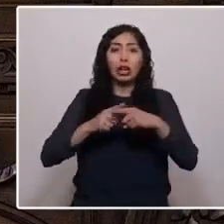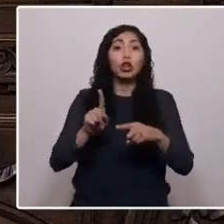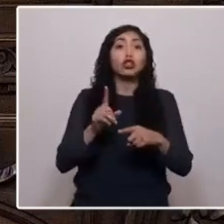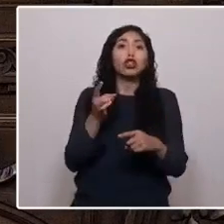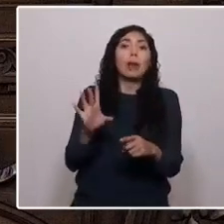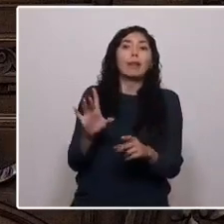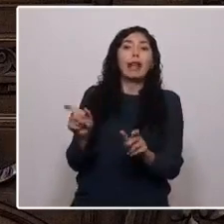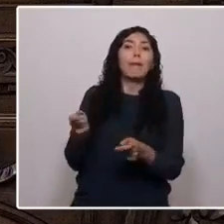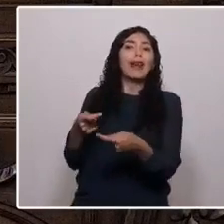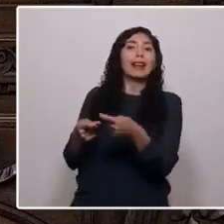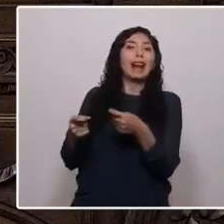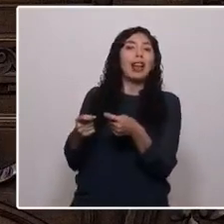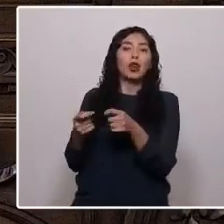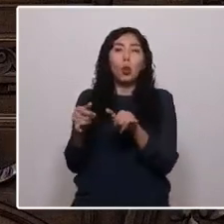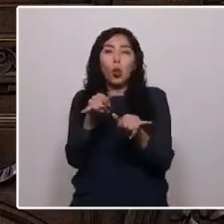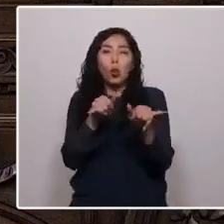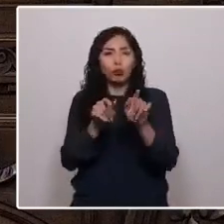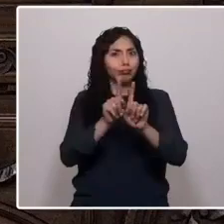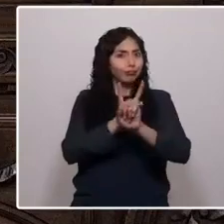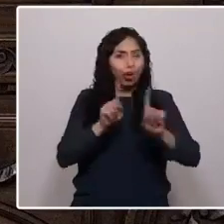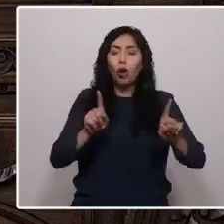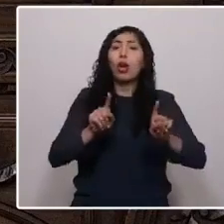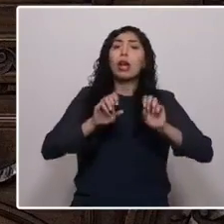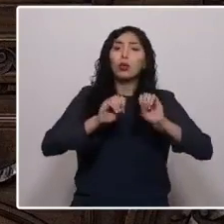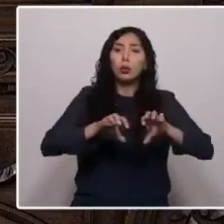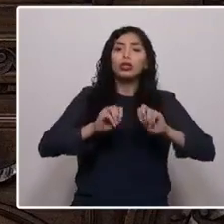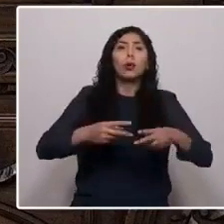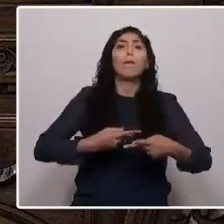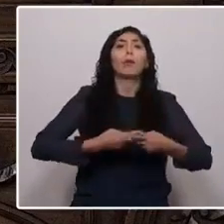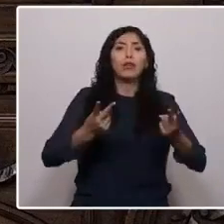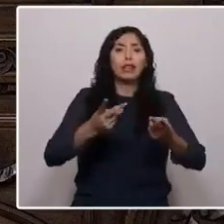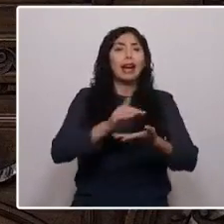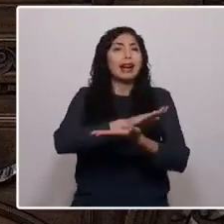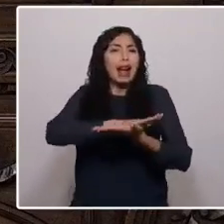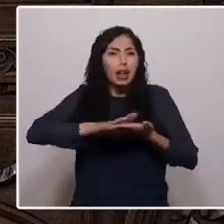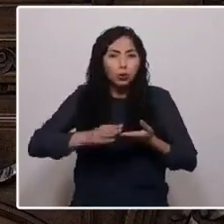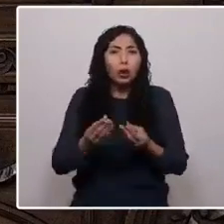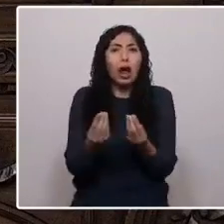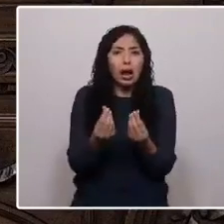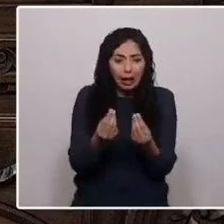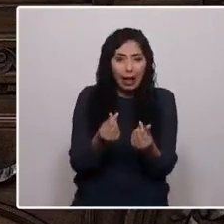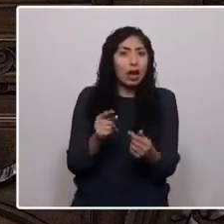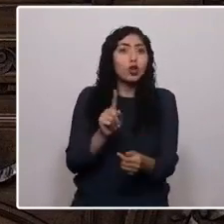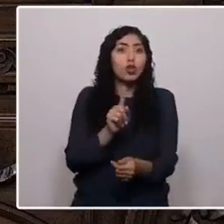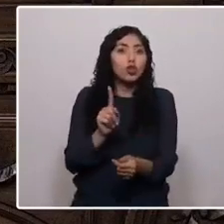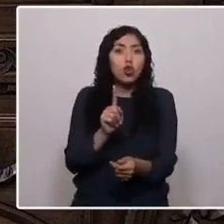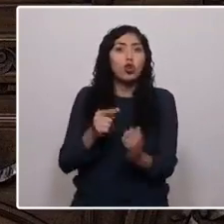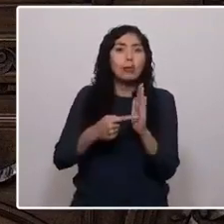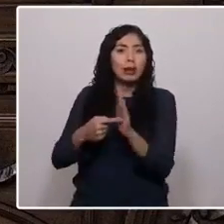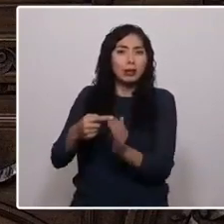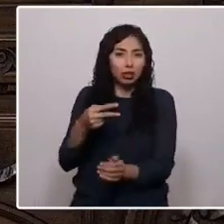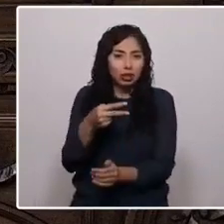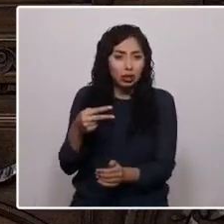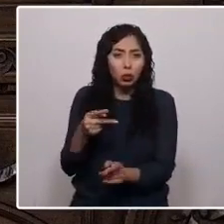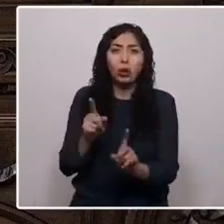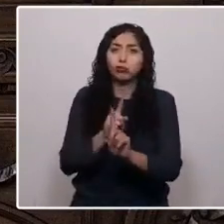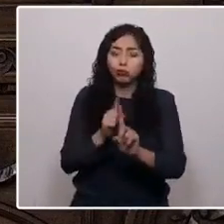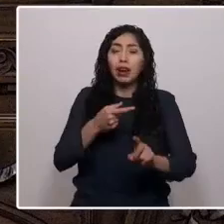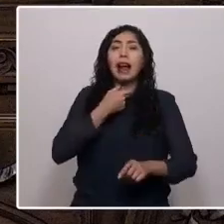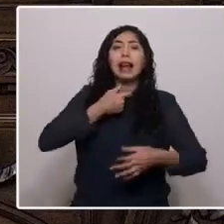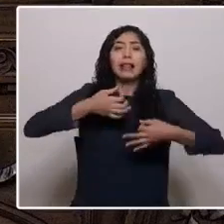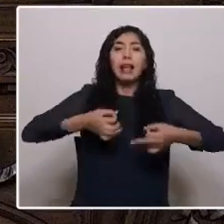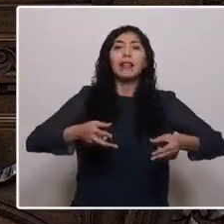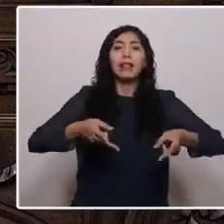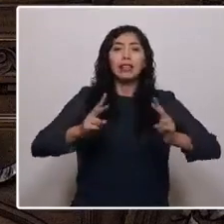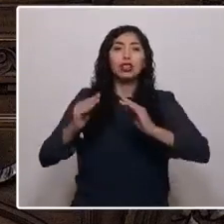con una educación pública, gratuita, democrática y no sexista, un sistema universal de salud, con la garantía del derecho a la vivienda y las